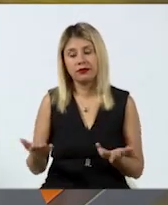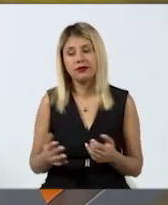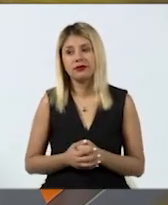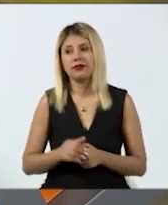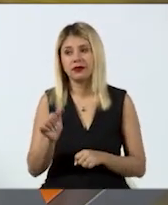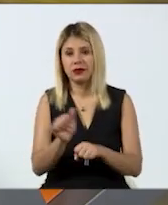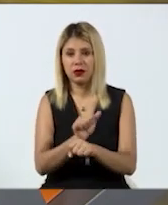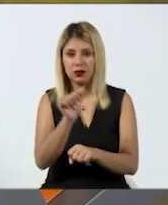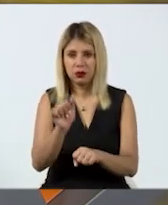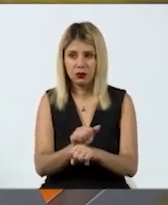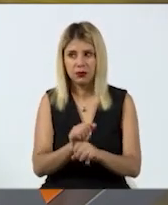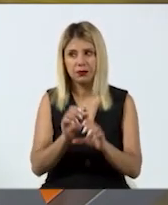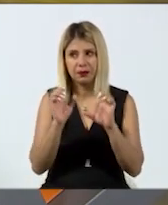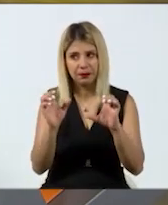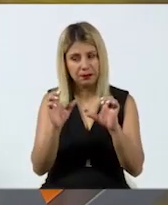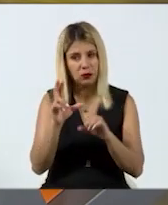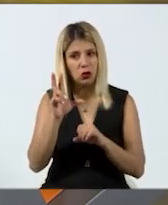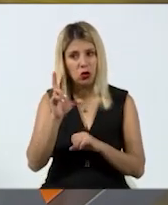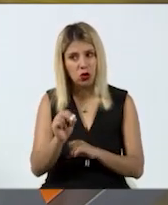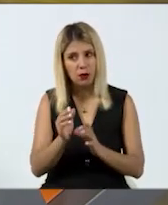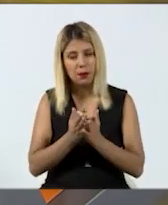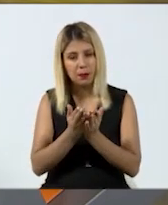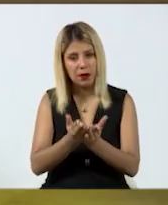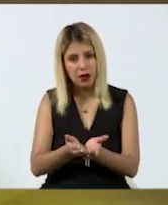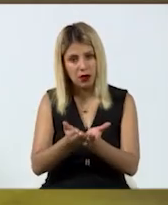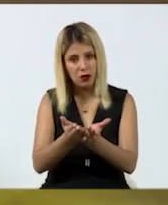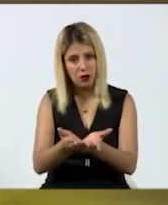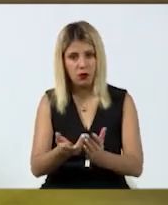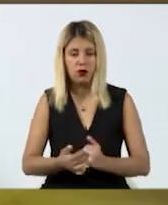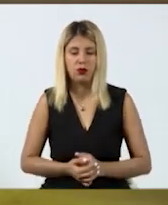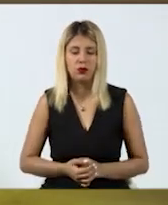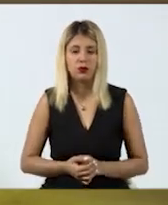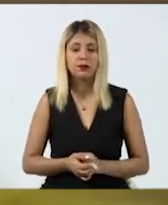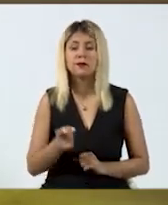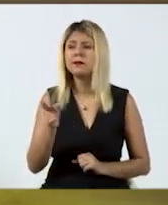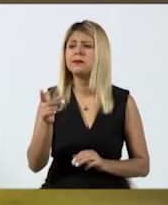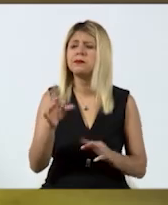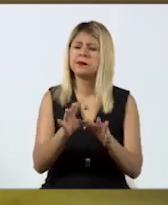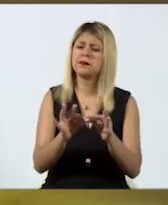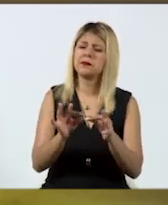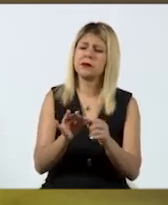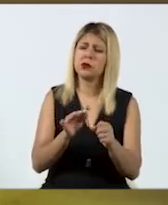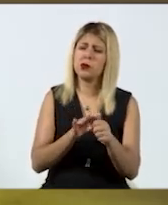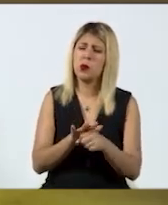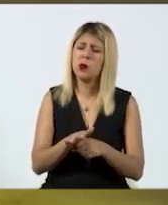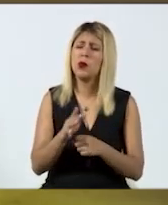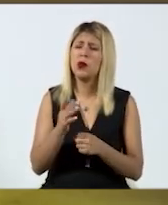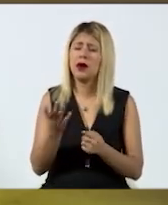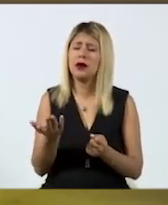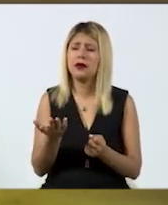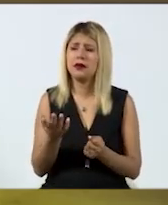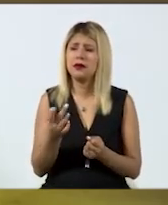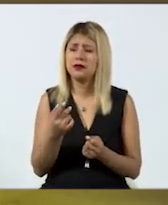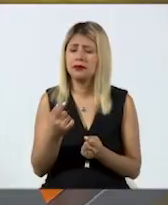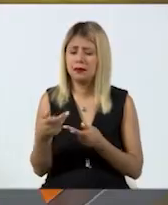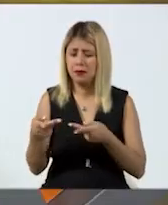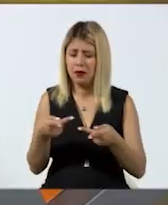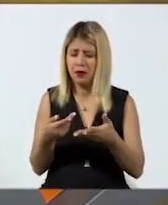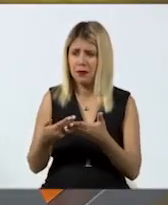vehículos. En ese sentido, platíquenos acerca de las labores preventivas que se han hecho de cara a esta temporada.